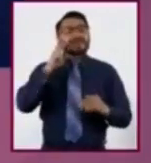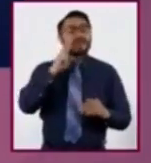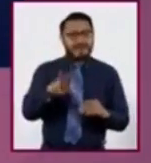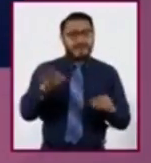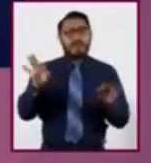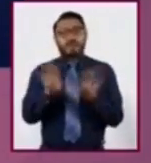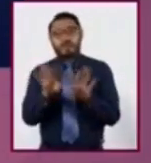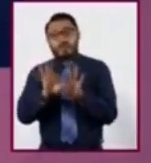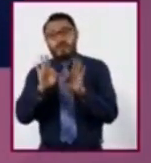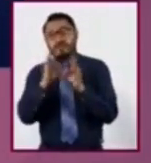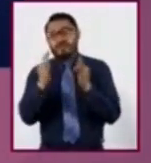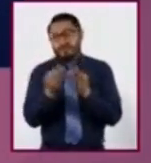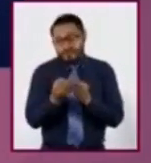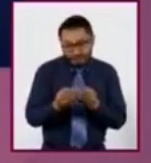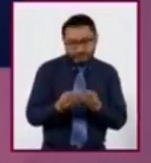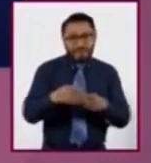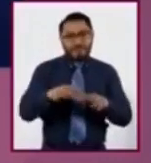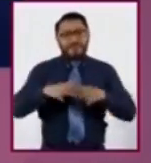modelan el relieve.